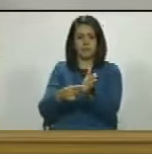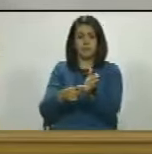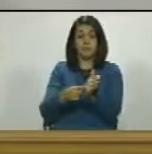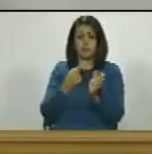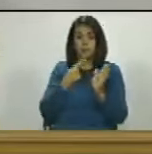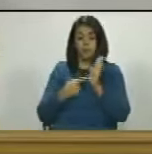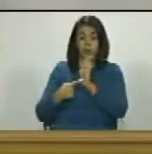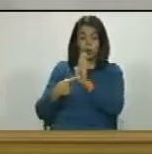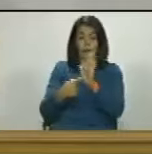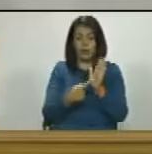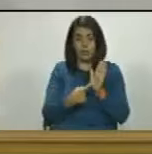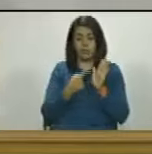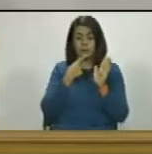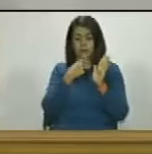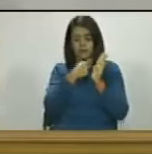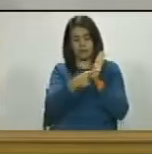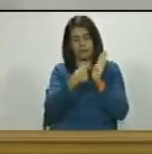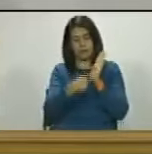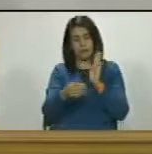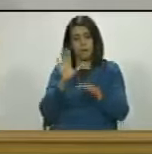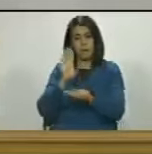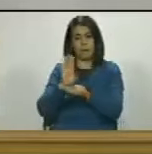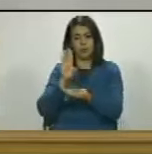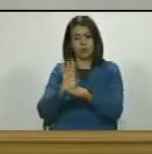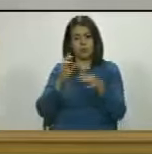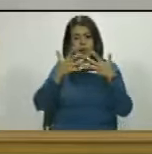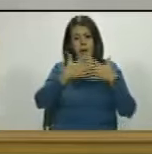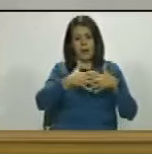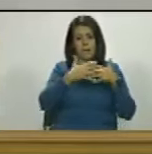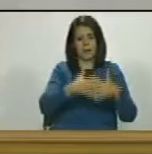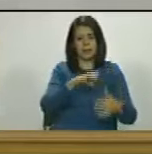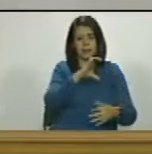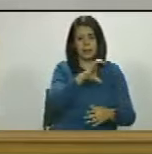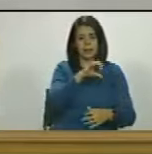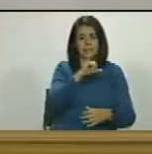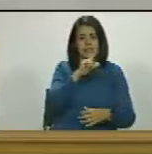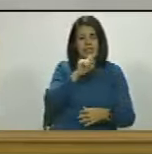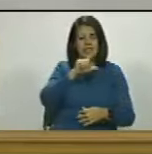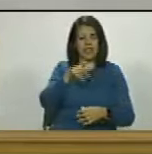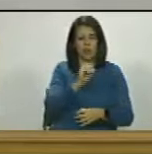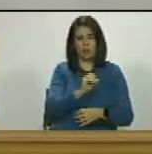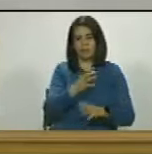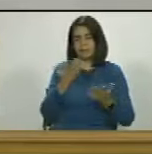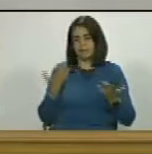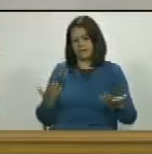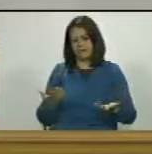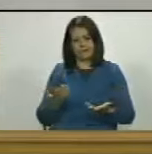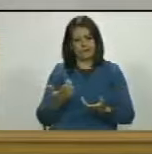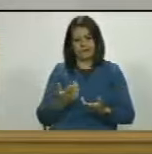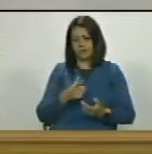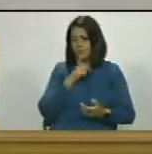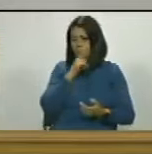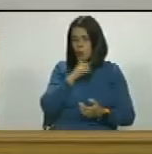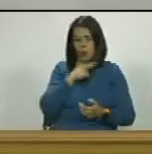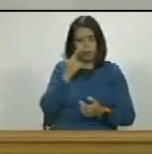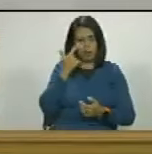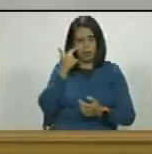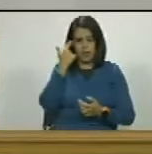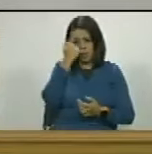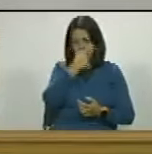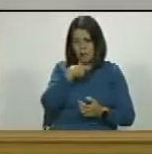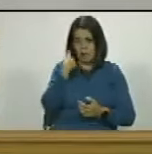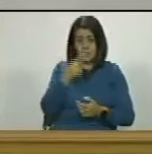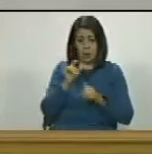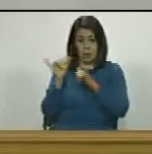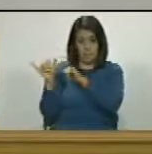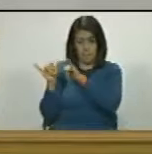expresamente se señala la protección de la empresa Cirgo son demasiado descarados porque esos mismos